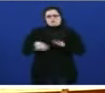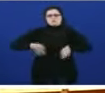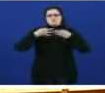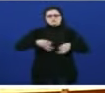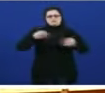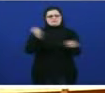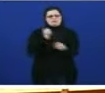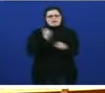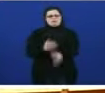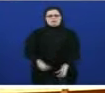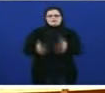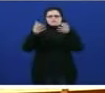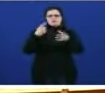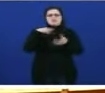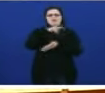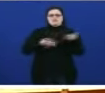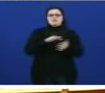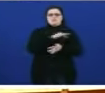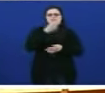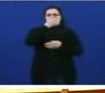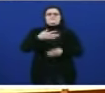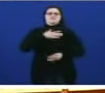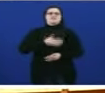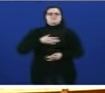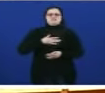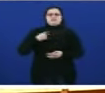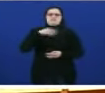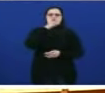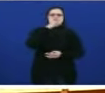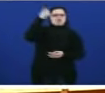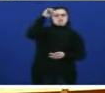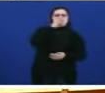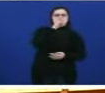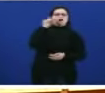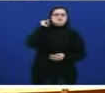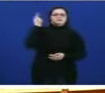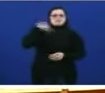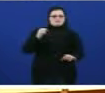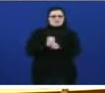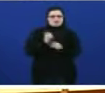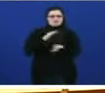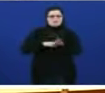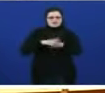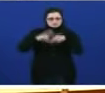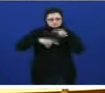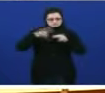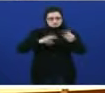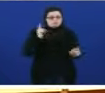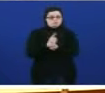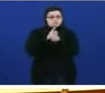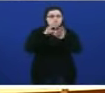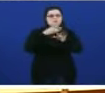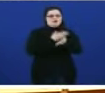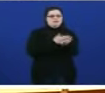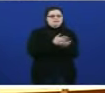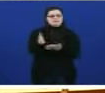Galiza e en beneficio do benestar dos galegos e das galegas traballando para construir desde oposición a alternativa que unha